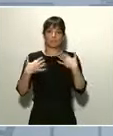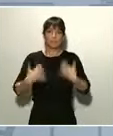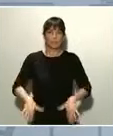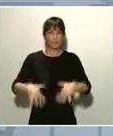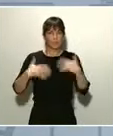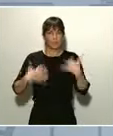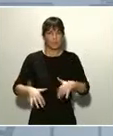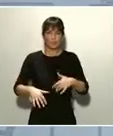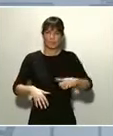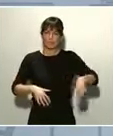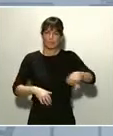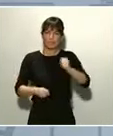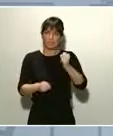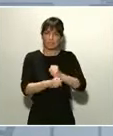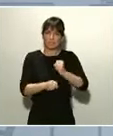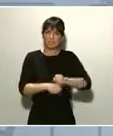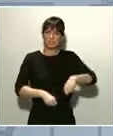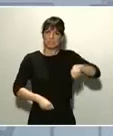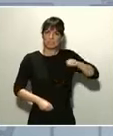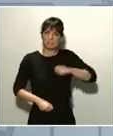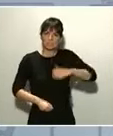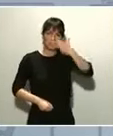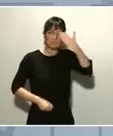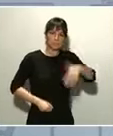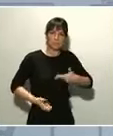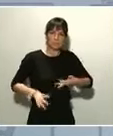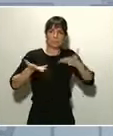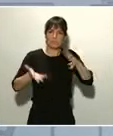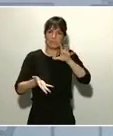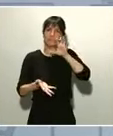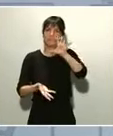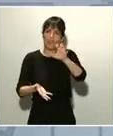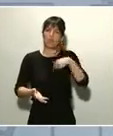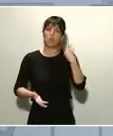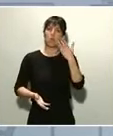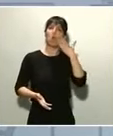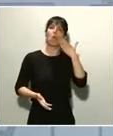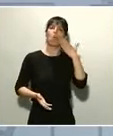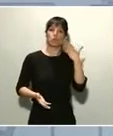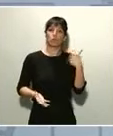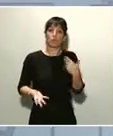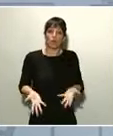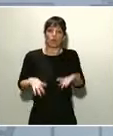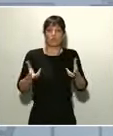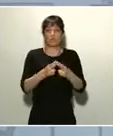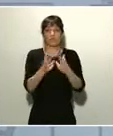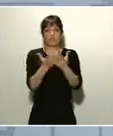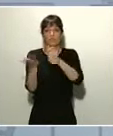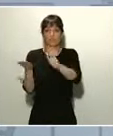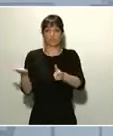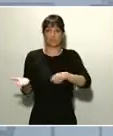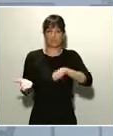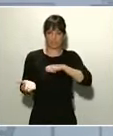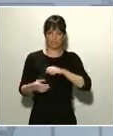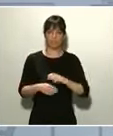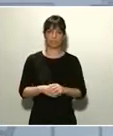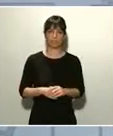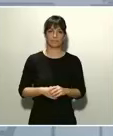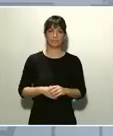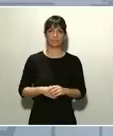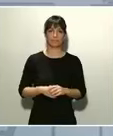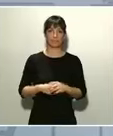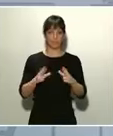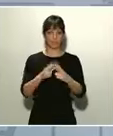profesionales, sirven al Estado, sirven en consecuencia al conjunto de la ciudadanía española. Nuestra sociedad, en su inmensa mayoría,